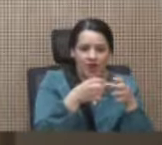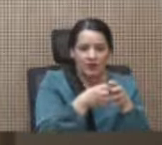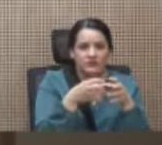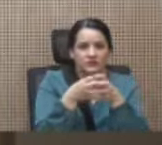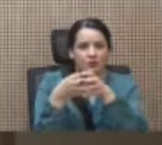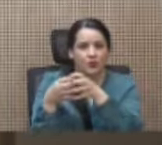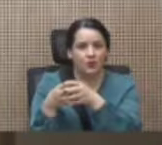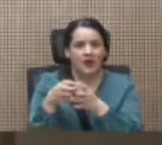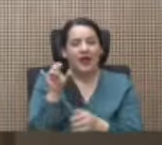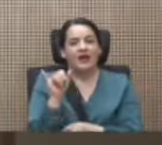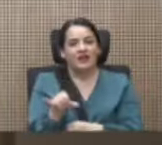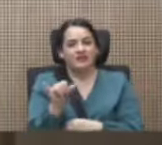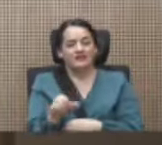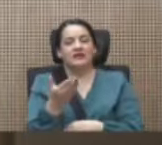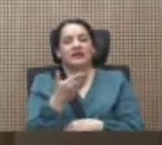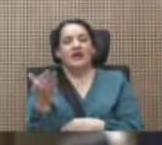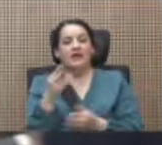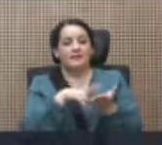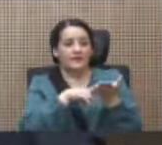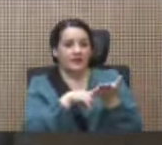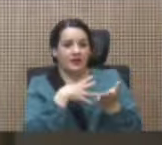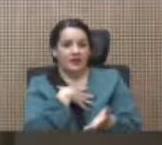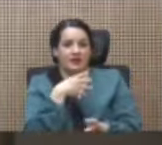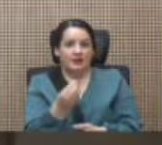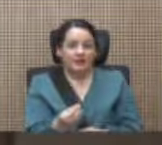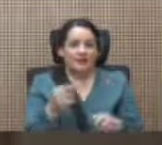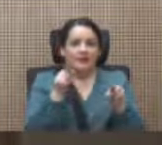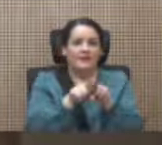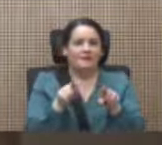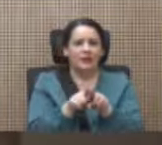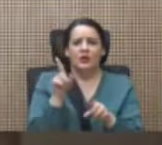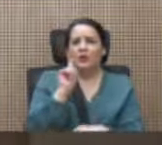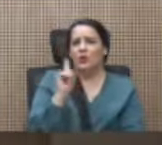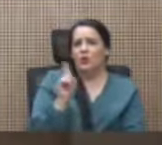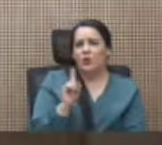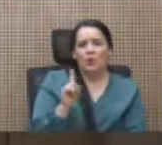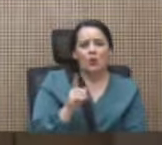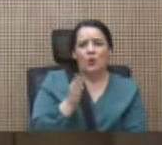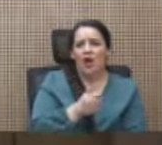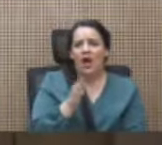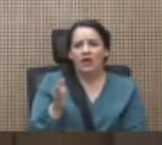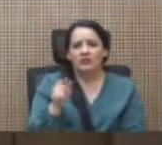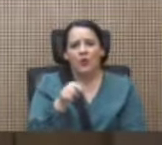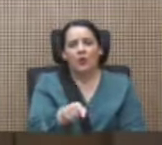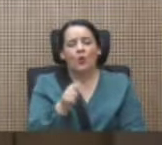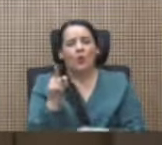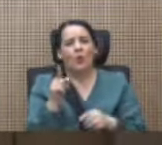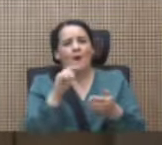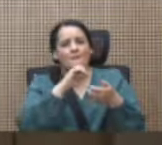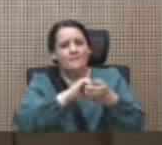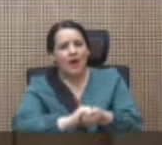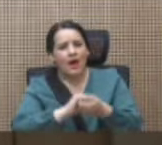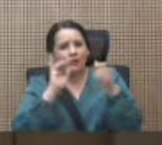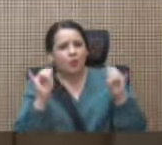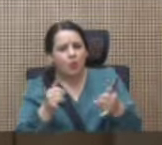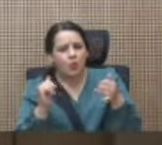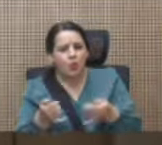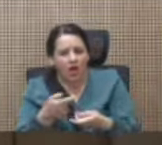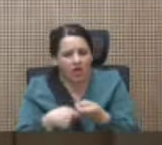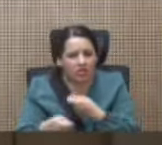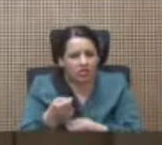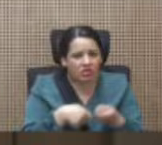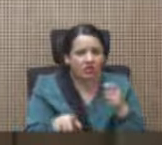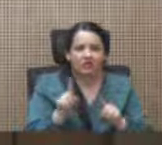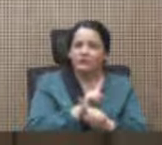Así que Liberación Nacional no anda con pactos ni jugaditas por debajo de la mesa.